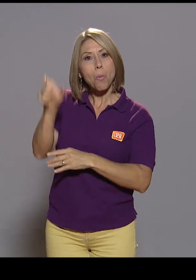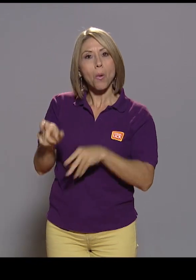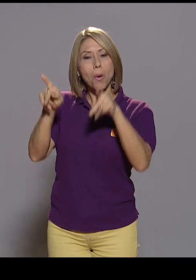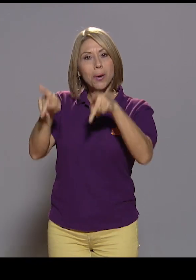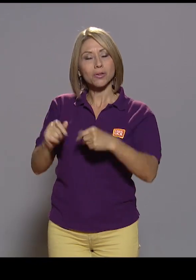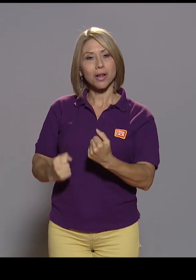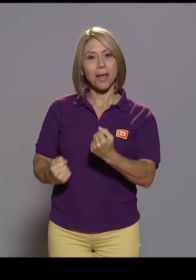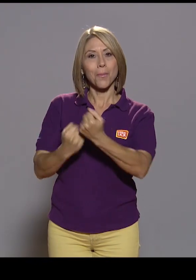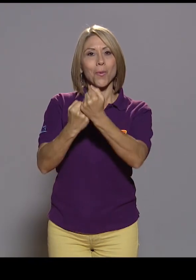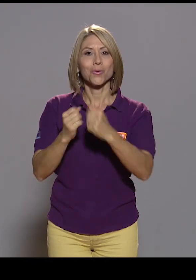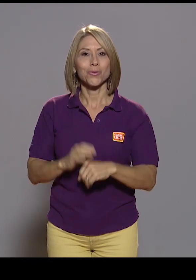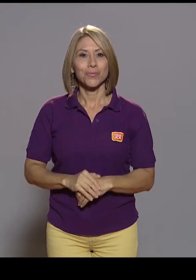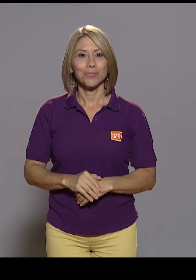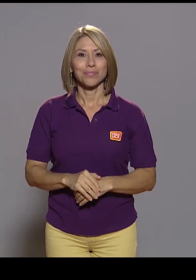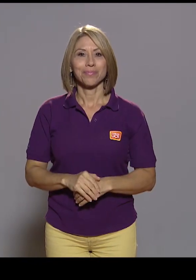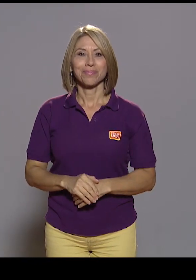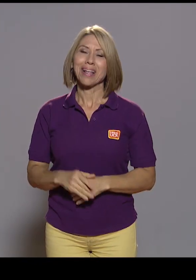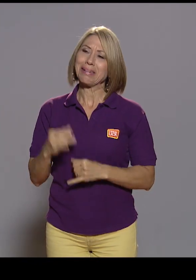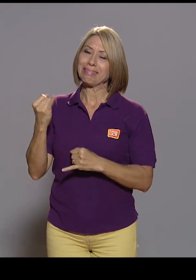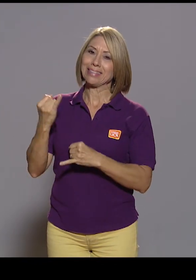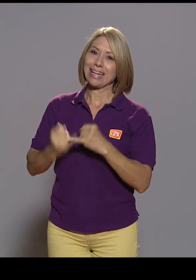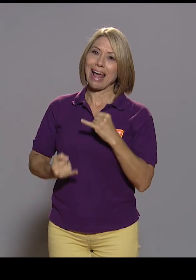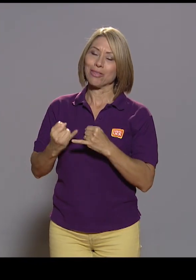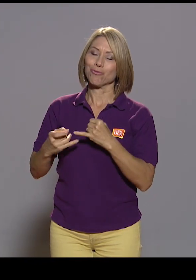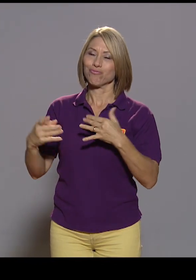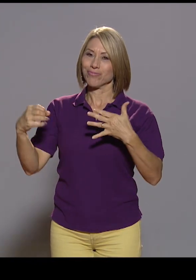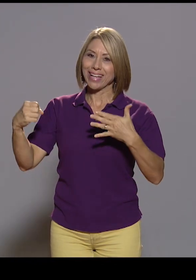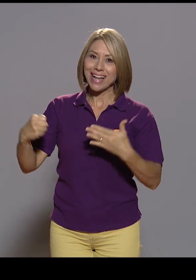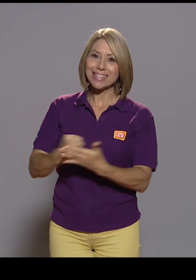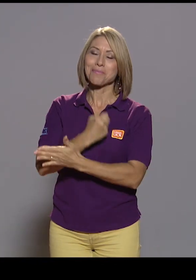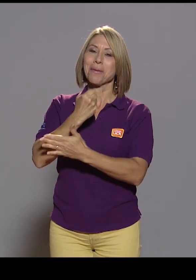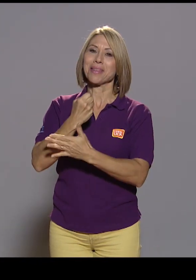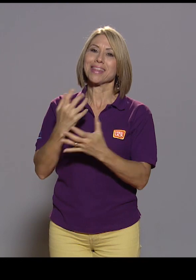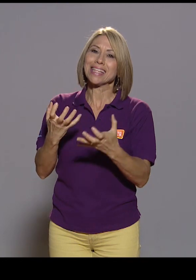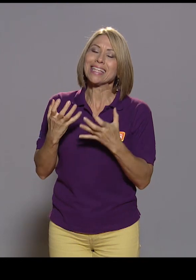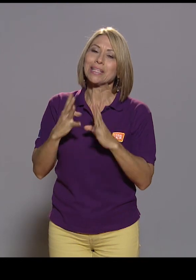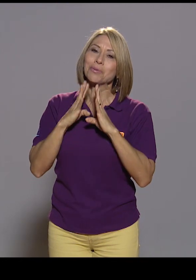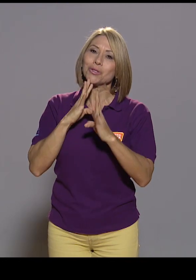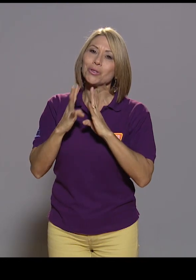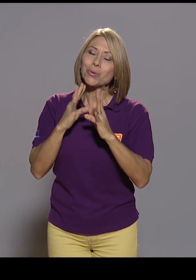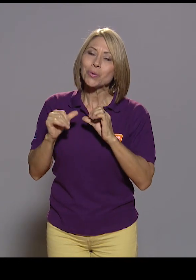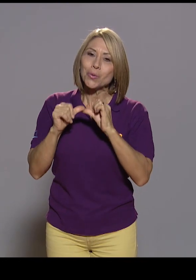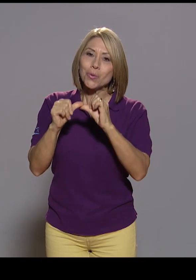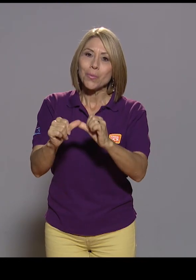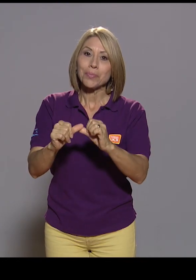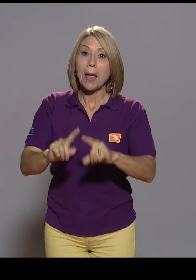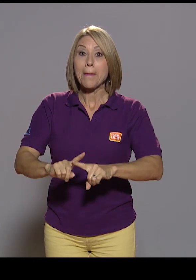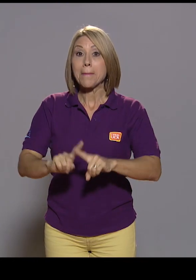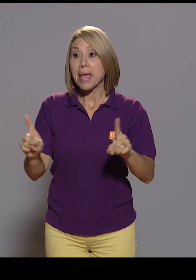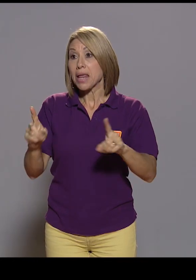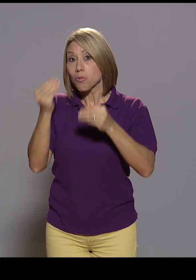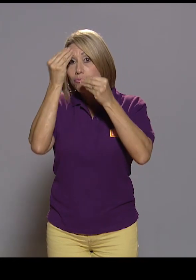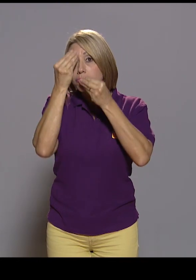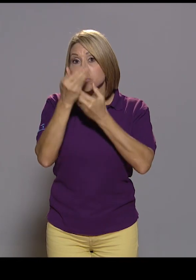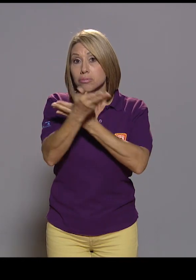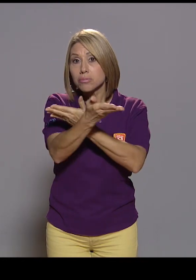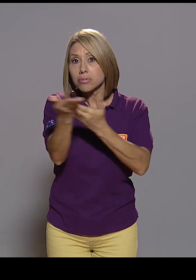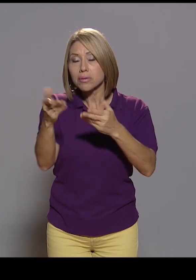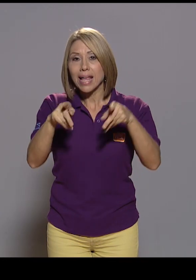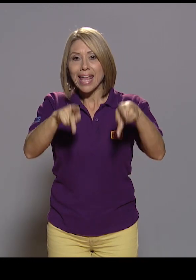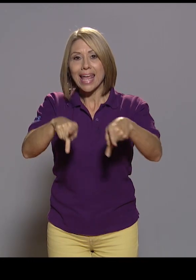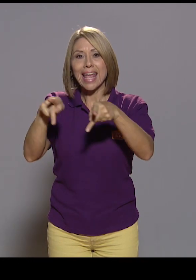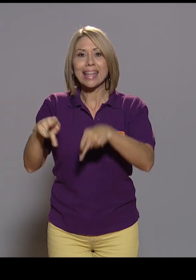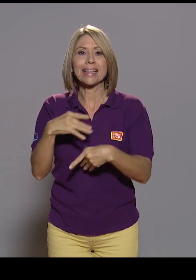cerrando ya, porque lastimosamente, quisiéramos, ¿verdad?, seguir conversando este tema, pero para la gente que tiene interés, Cristian,